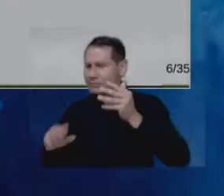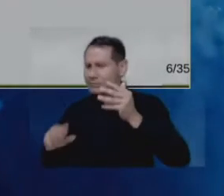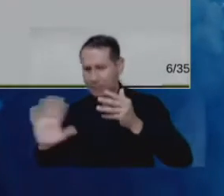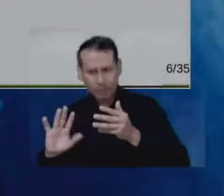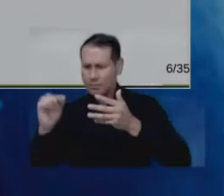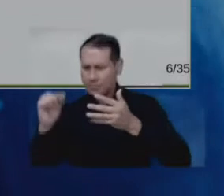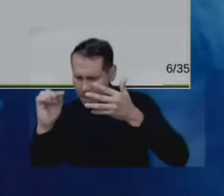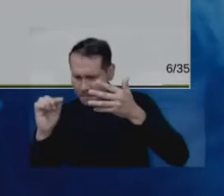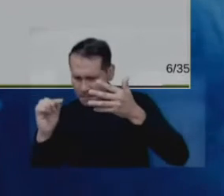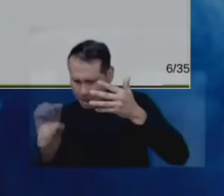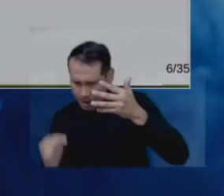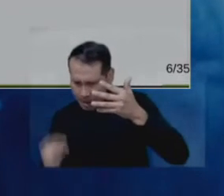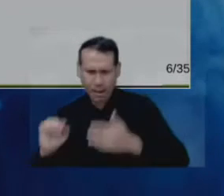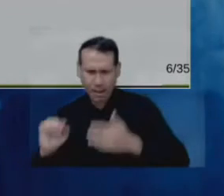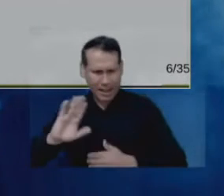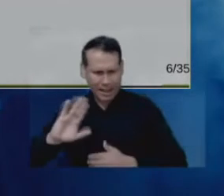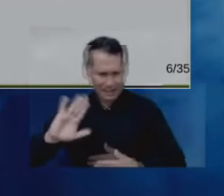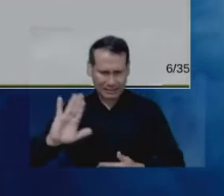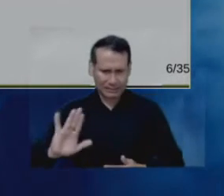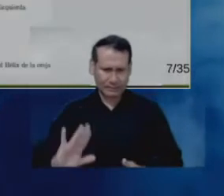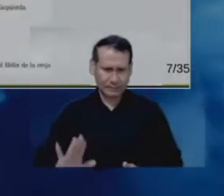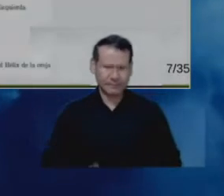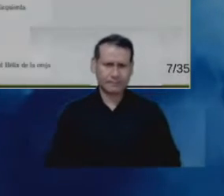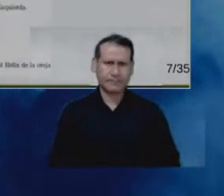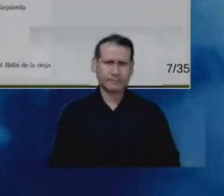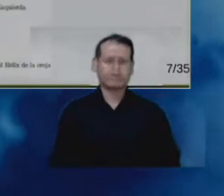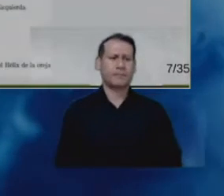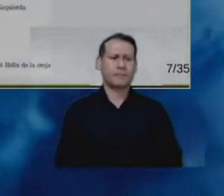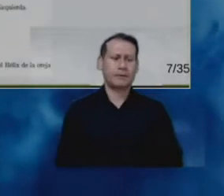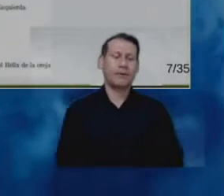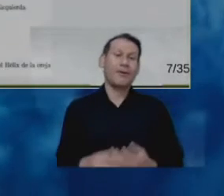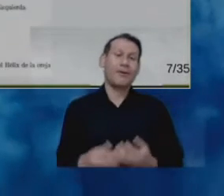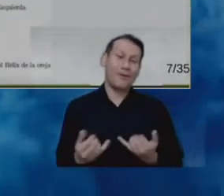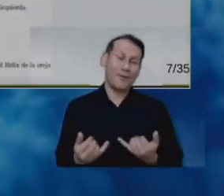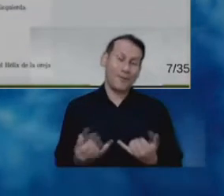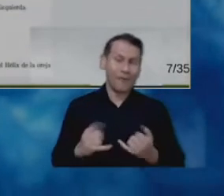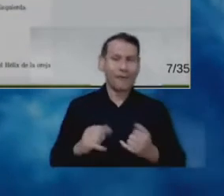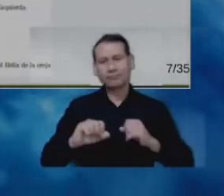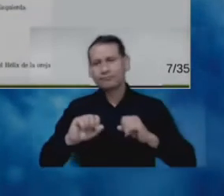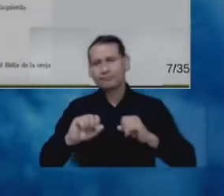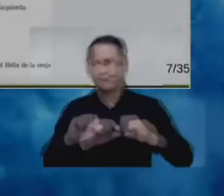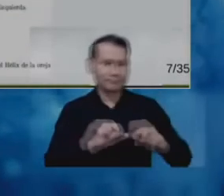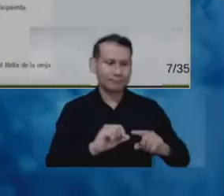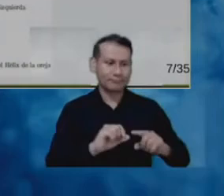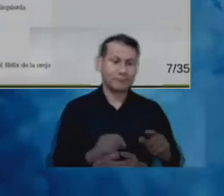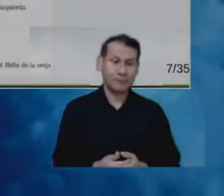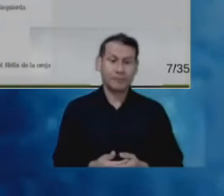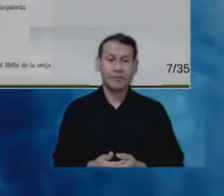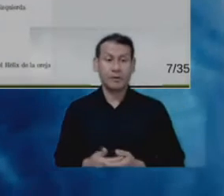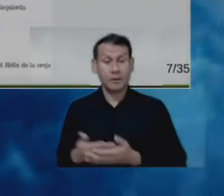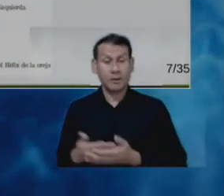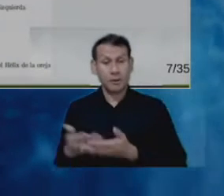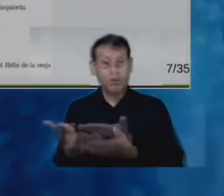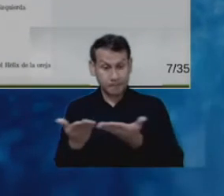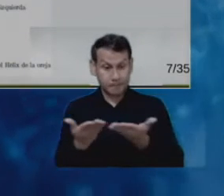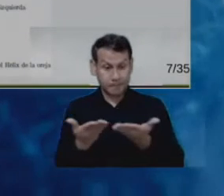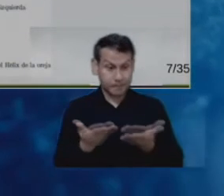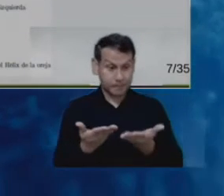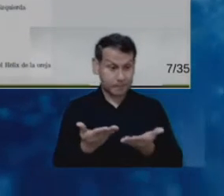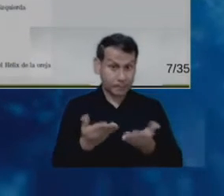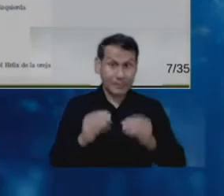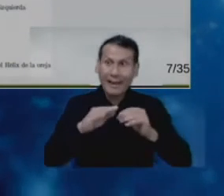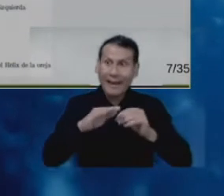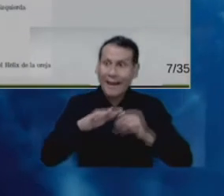o vamos a presentar parcialmente aquí en este día. Entonces voy a permitir presentar un escenario